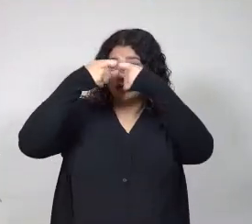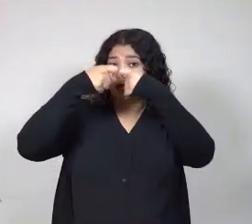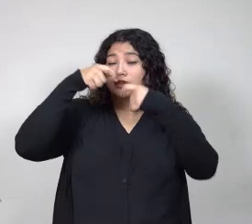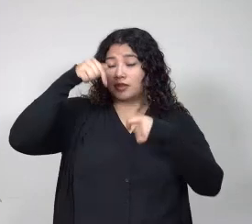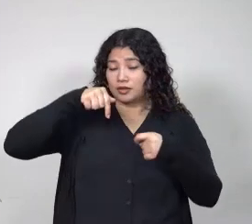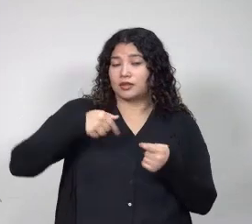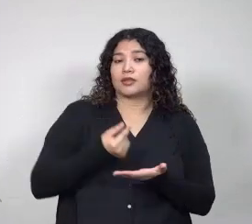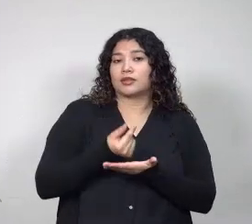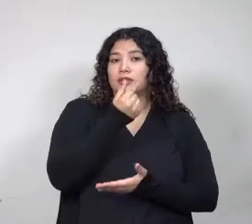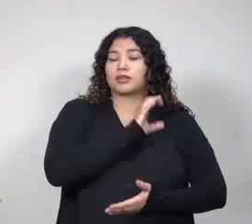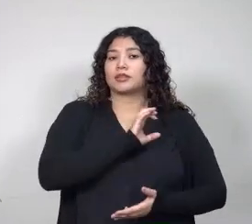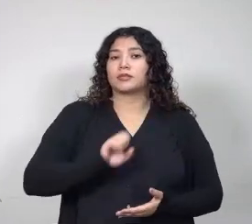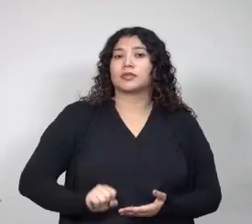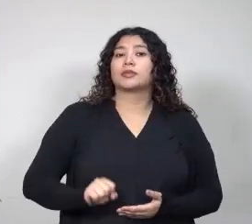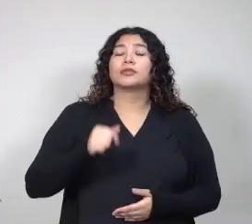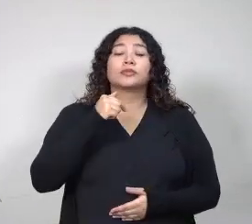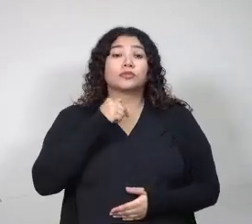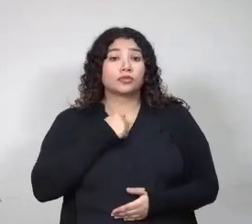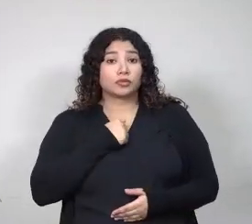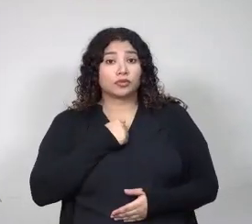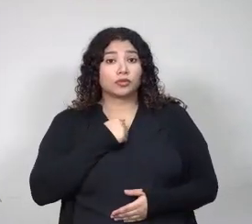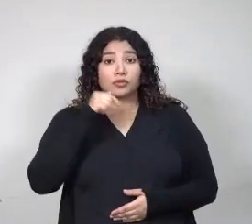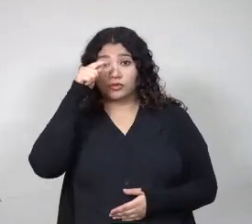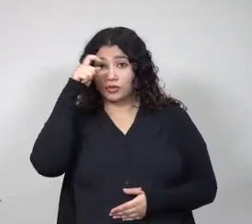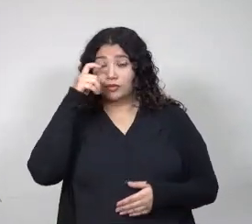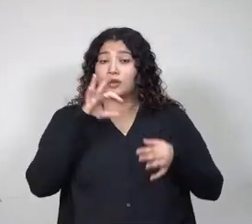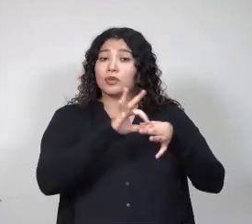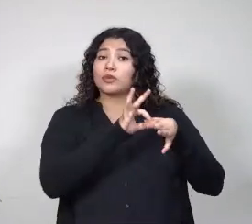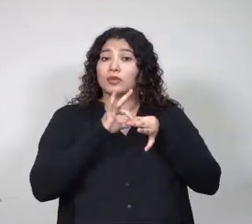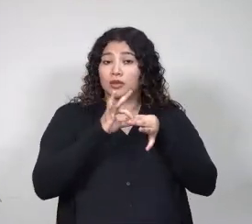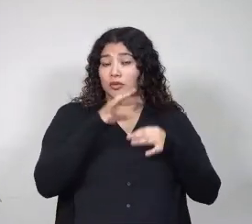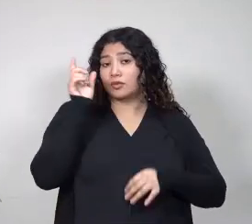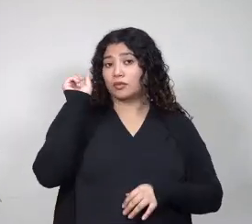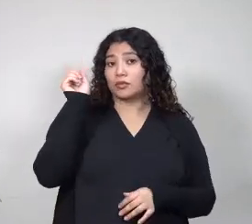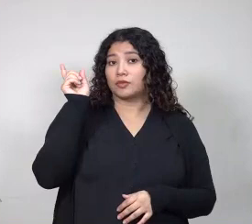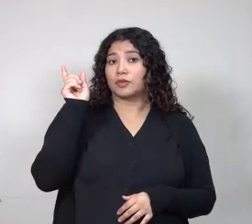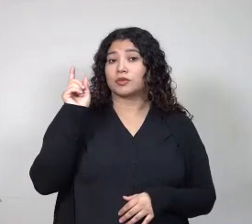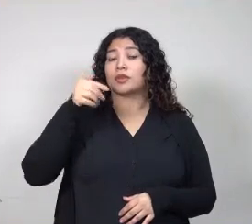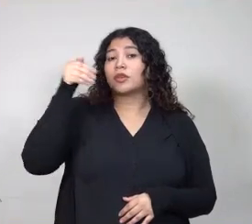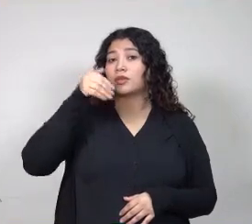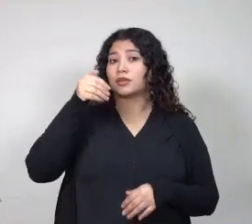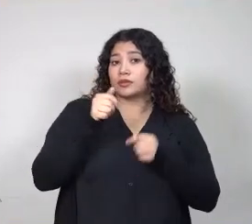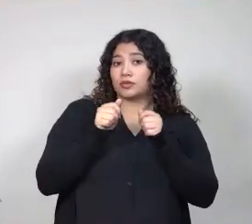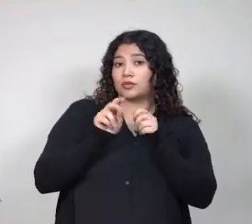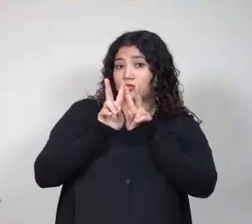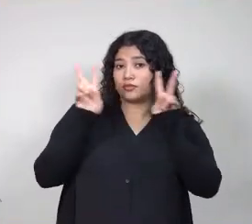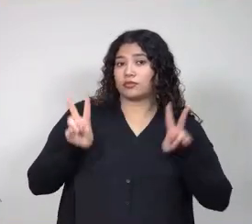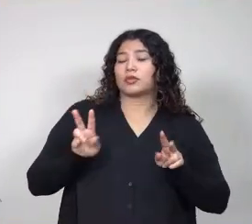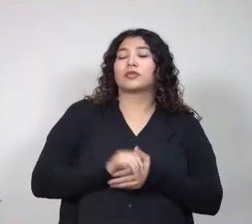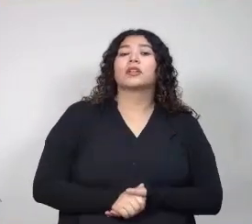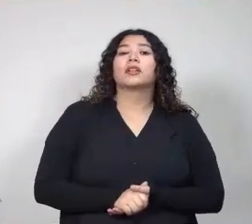Salvador y actualmente me estoy desempeñando como coordinador de cátedra en el programa de educación a distancia. La